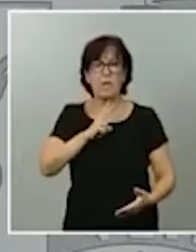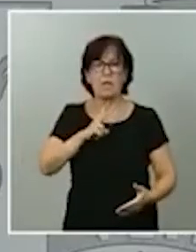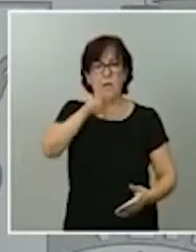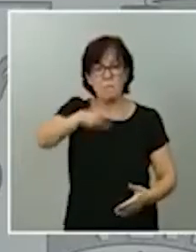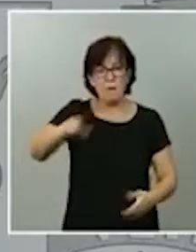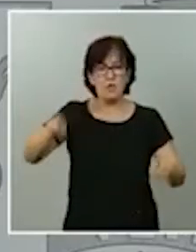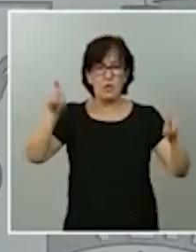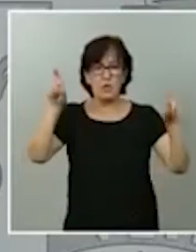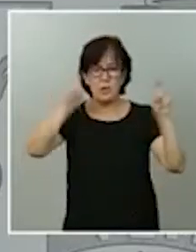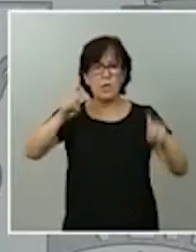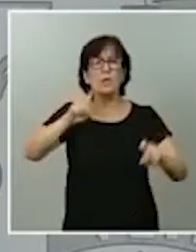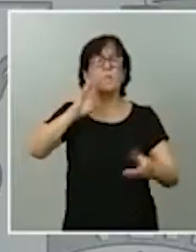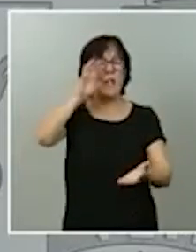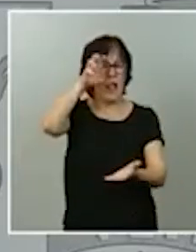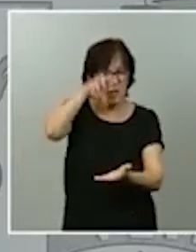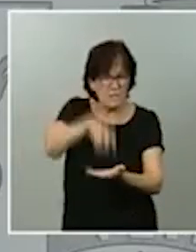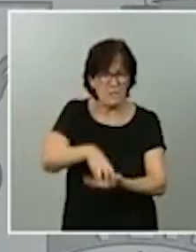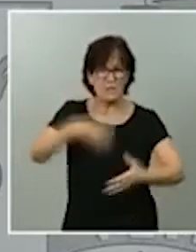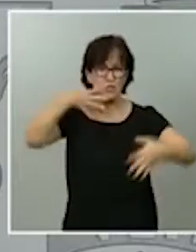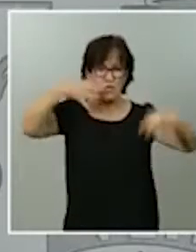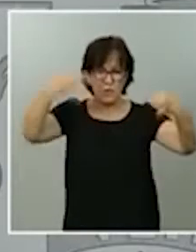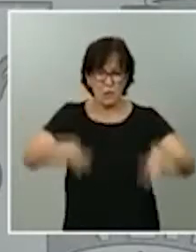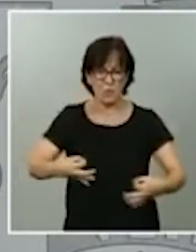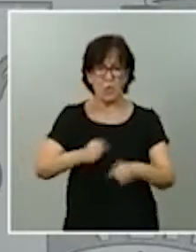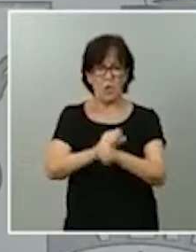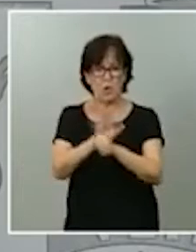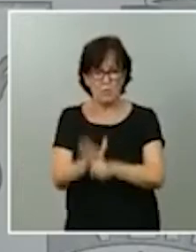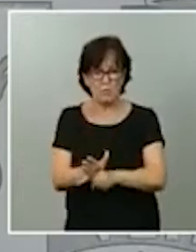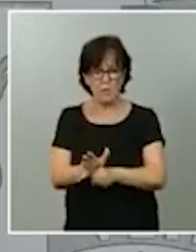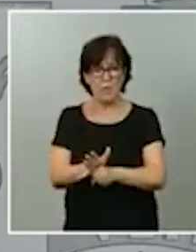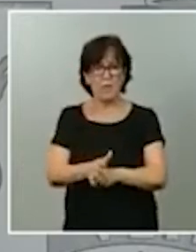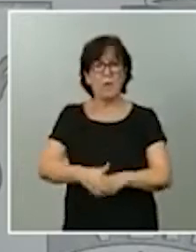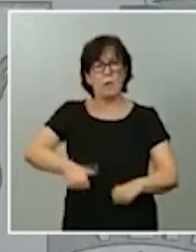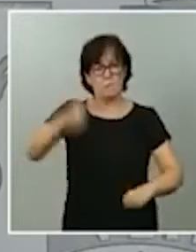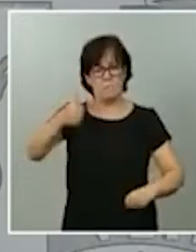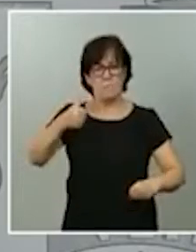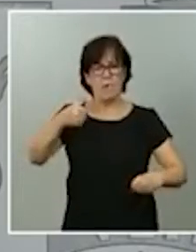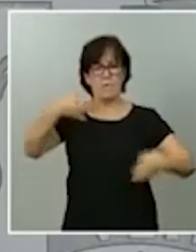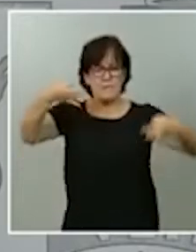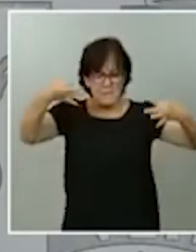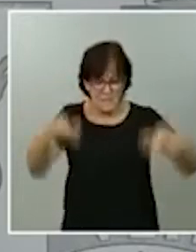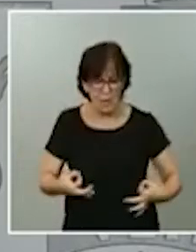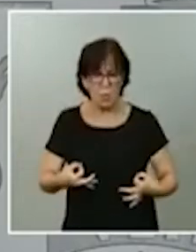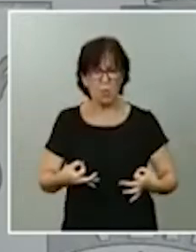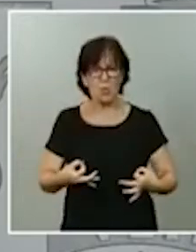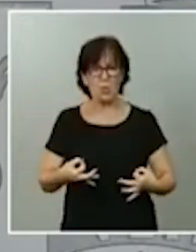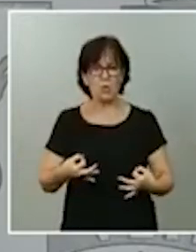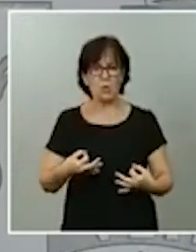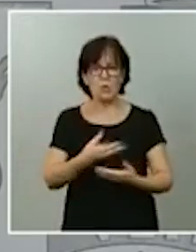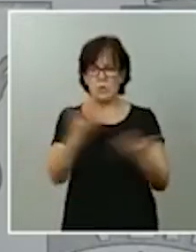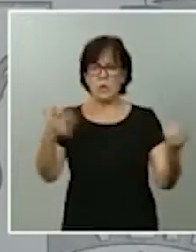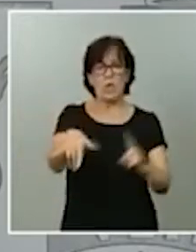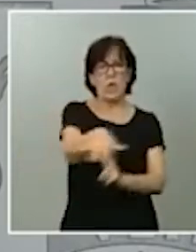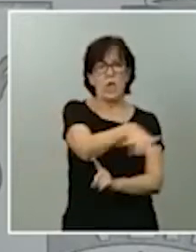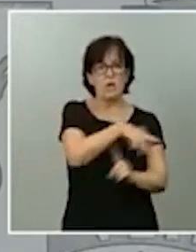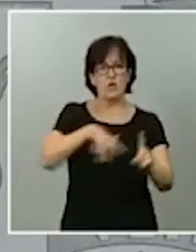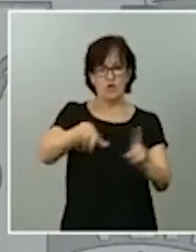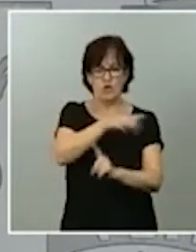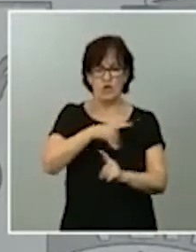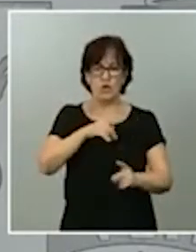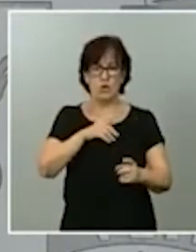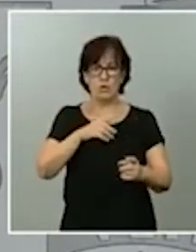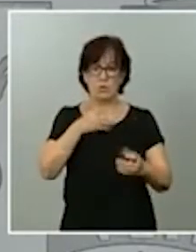seguros de COVID que van a estar muchos más seguros que en otros muchos entornos en que han estado nuestros jóvenes durante